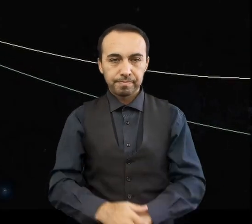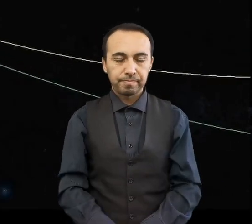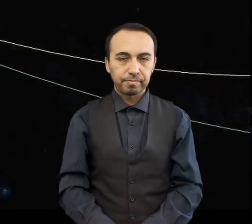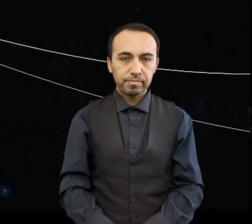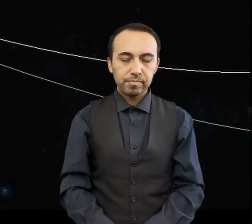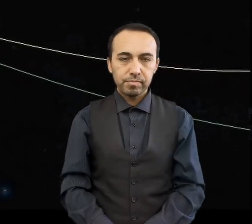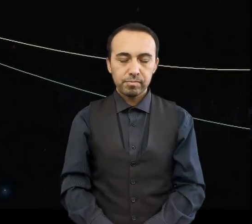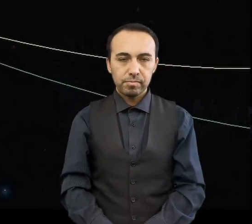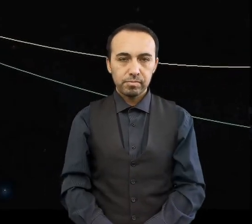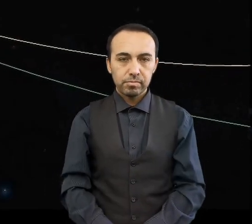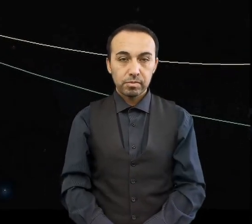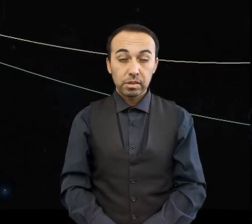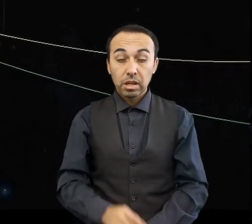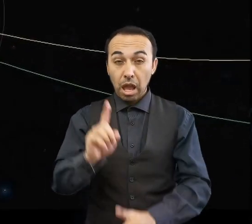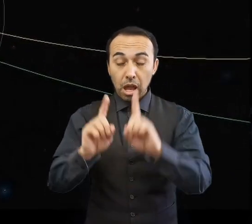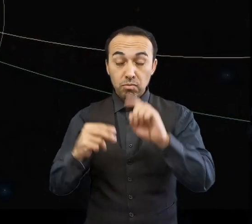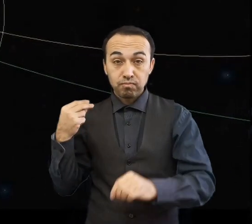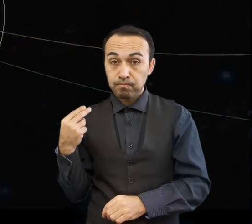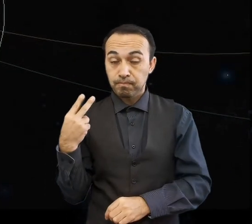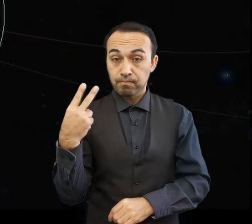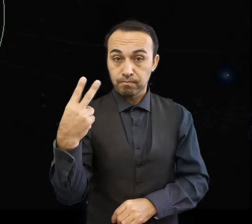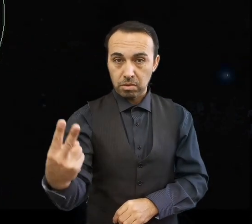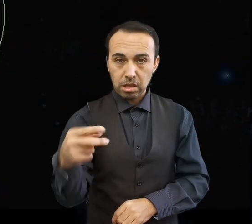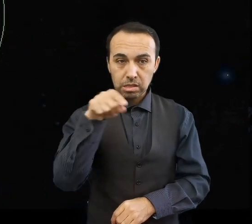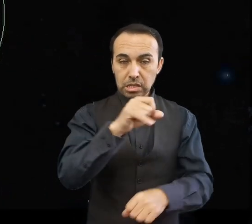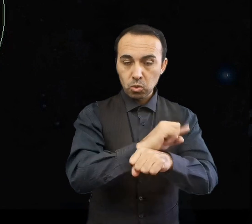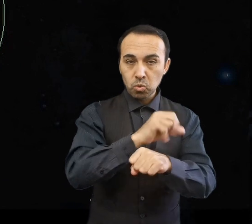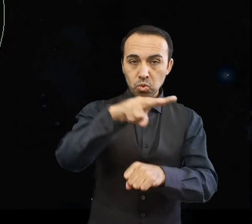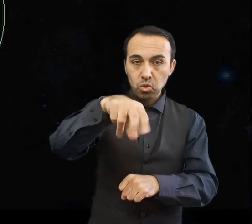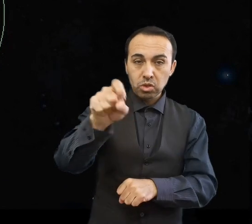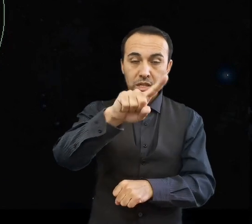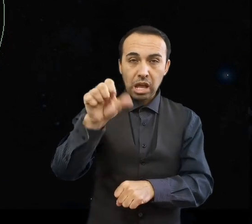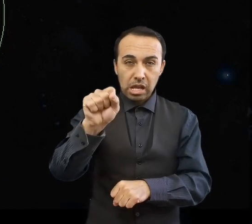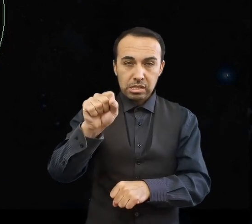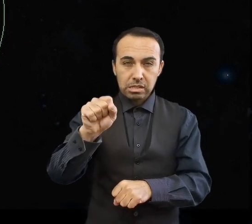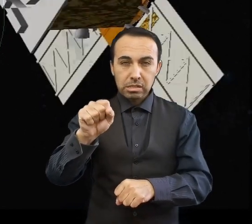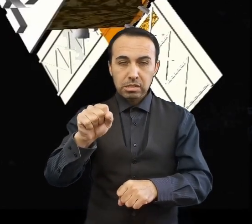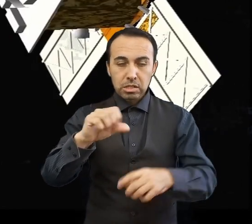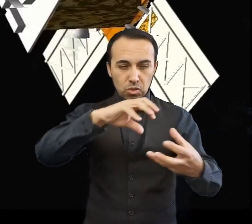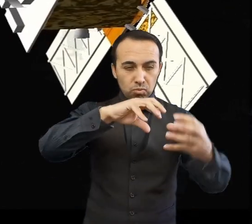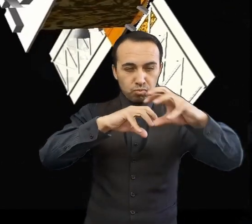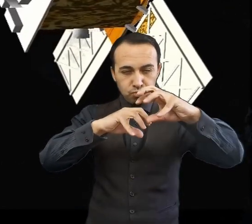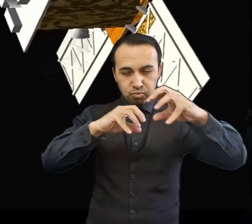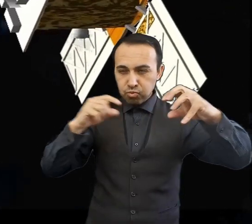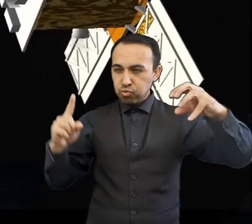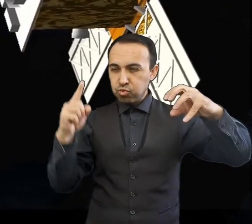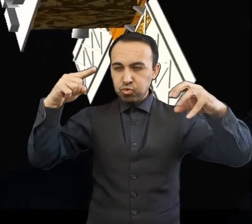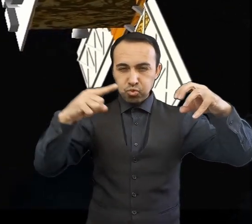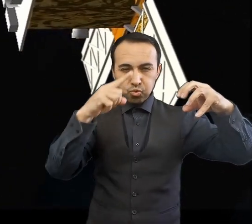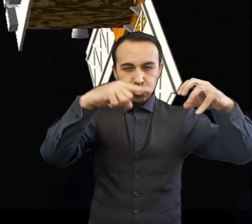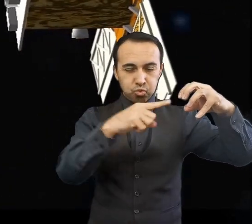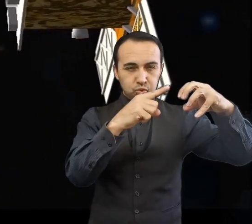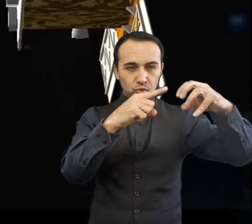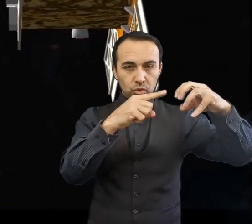espaciales de la NASA se han acercado a los asteroides para observarlos, Por ejemplo, la nave espacial Near to Maker aterrizó en